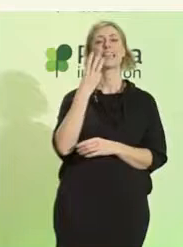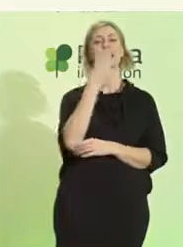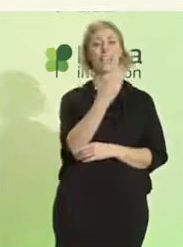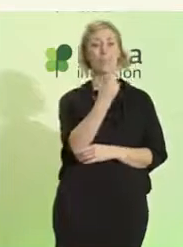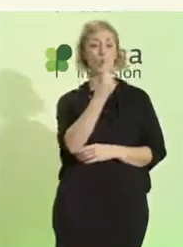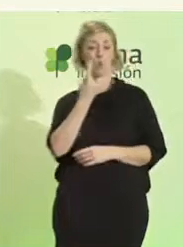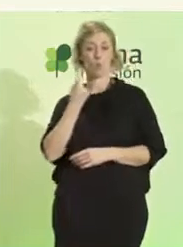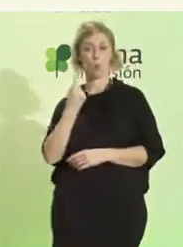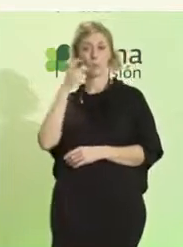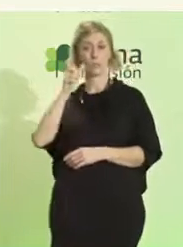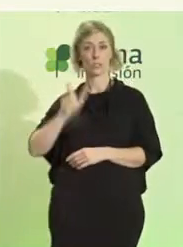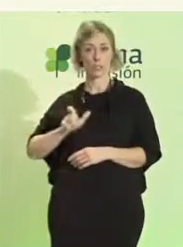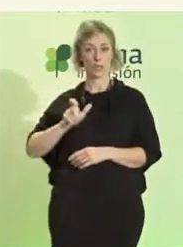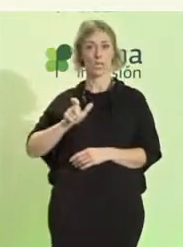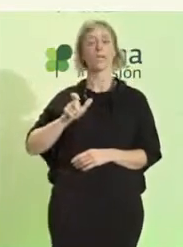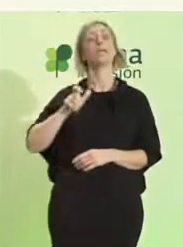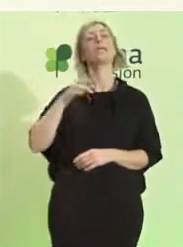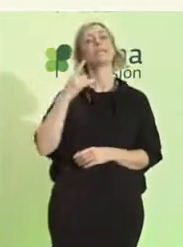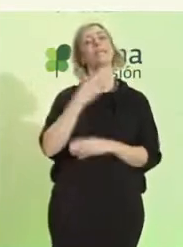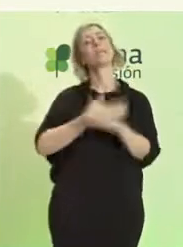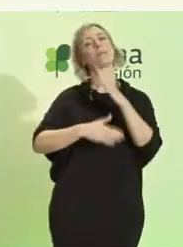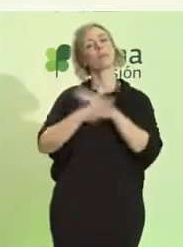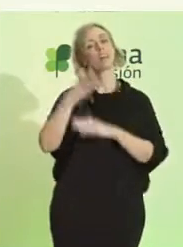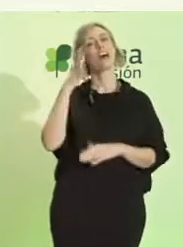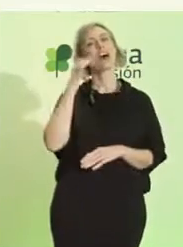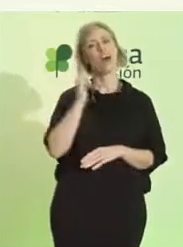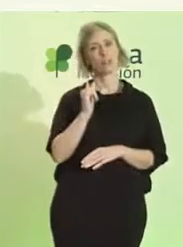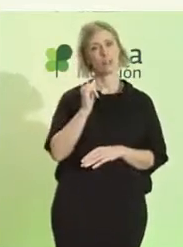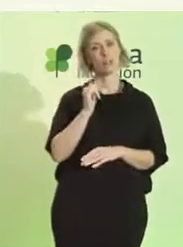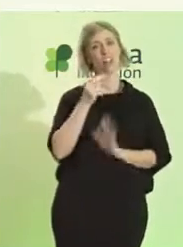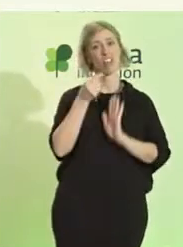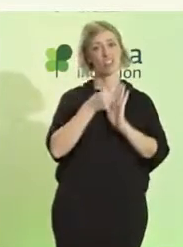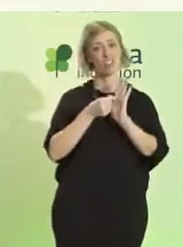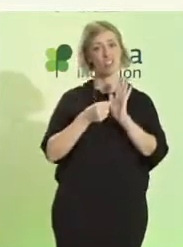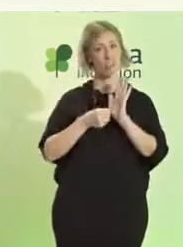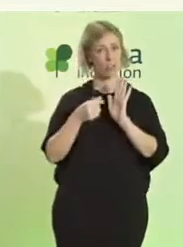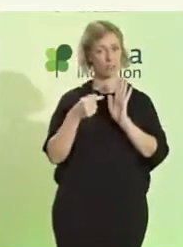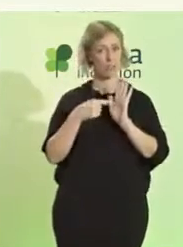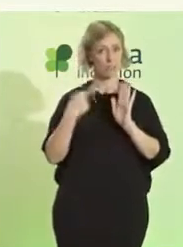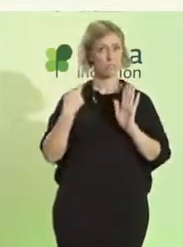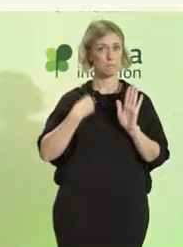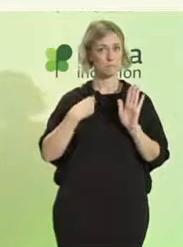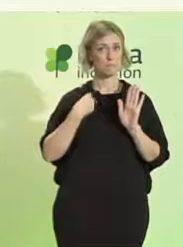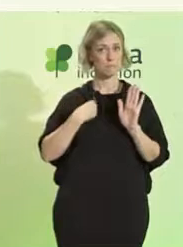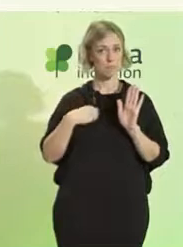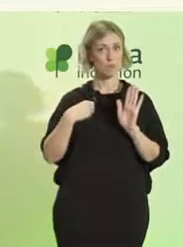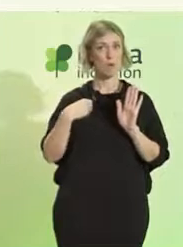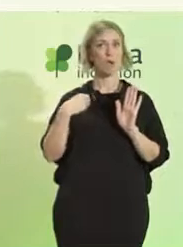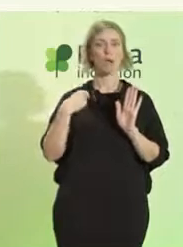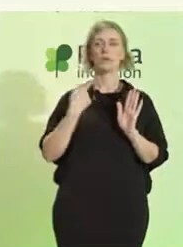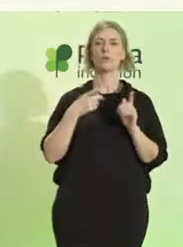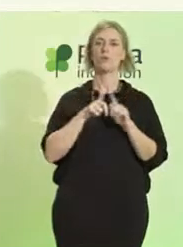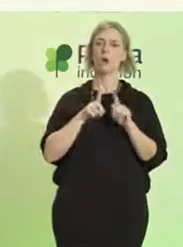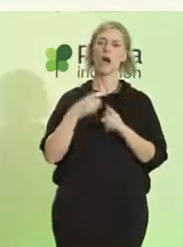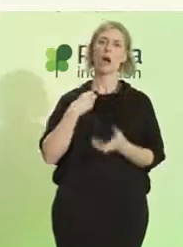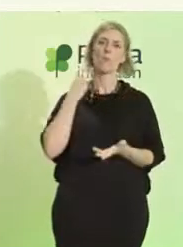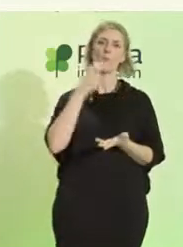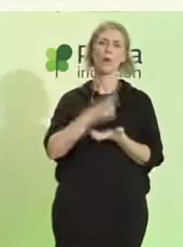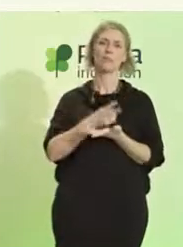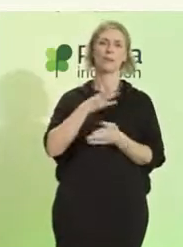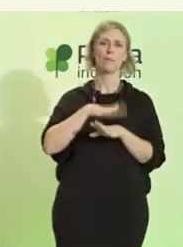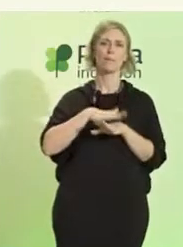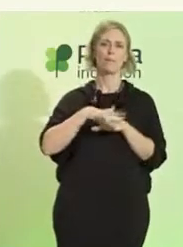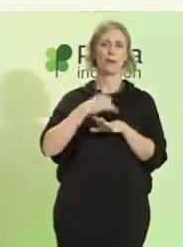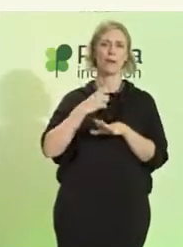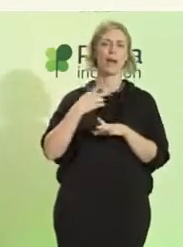discapacidad. Y este dato refleja la apuesta de Plena Inclusión por el poder de las personas. significa